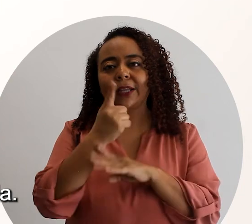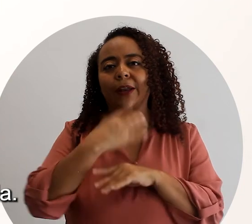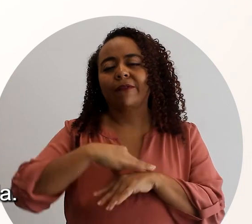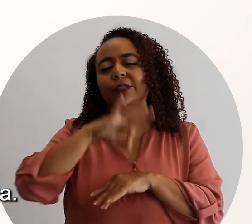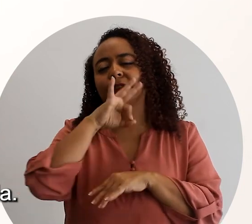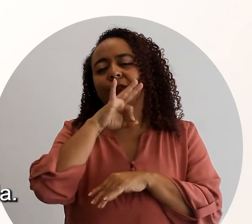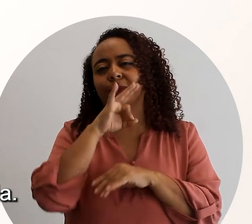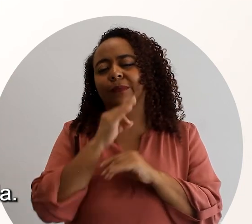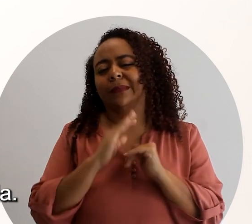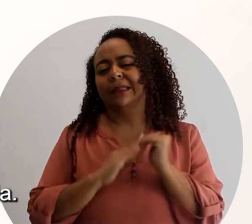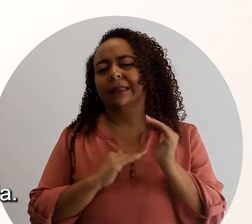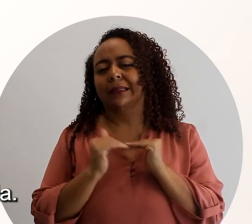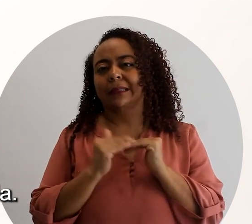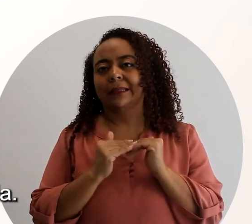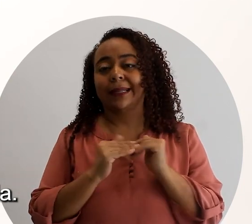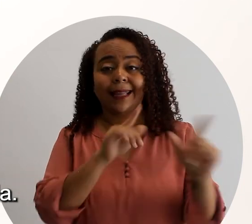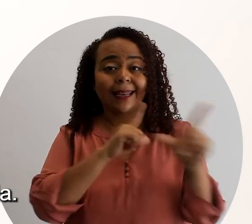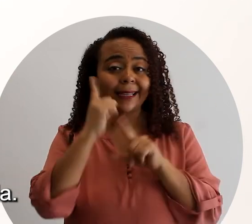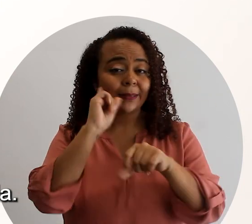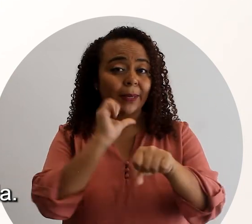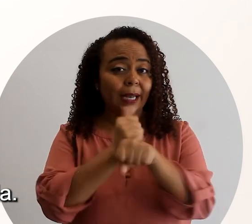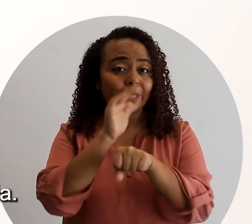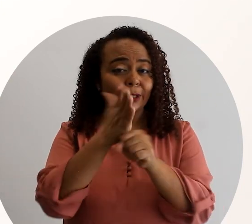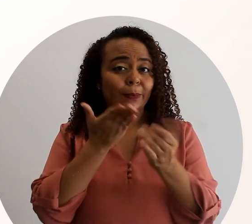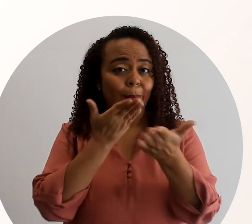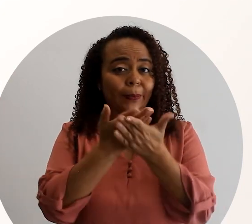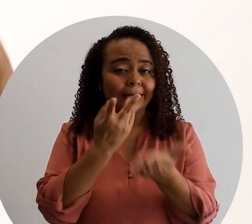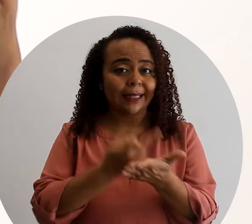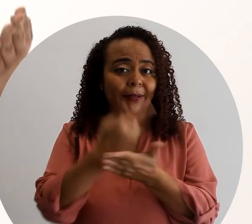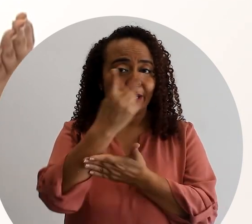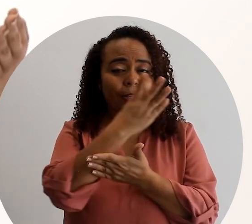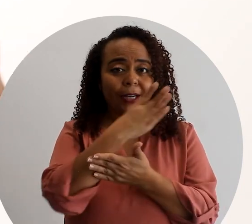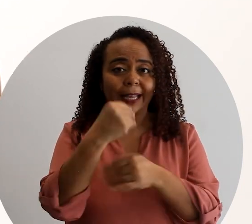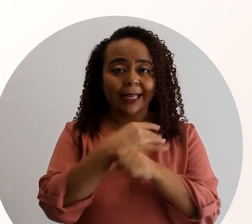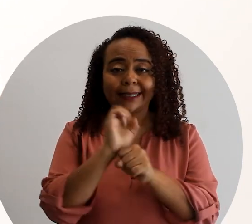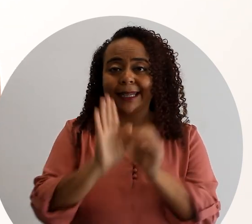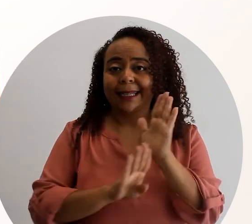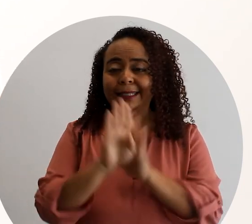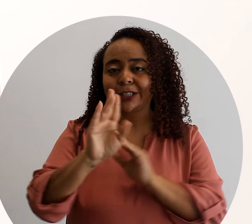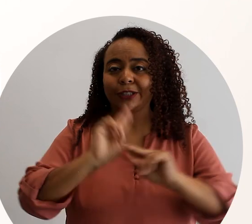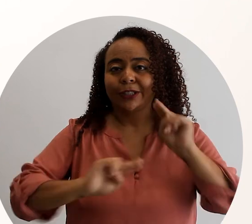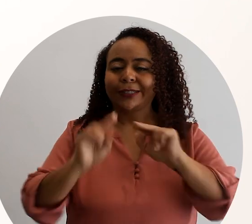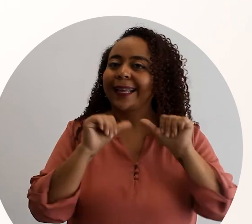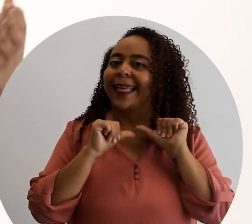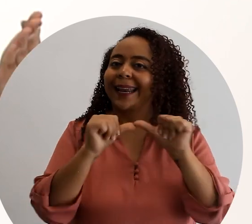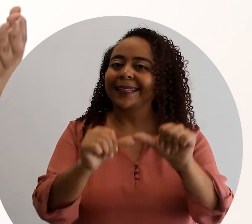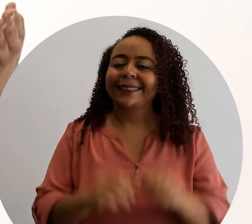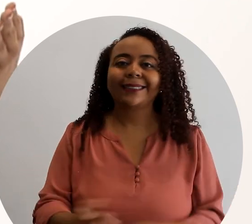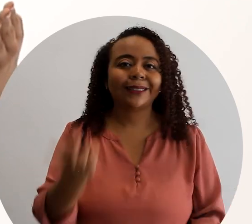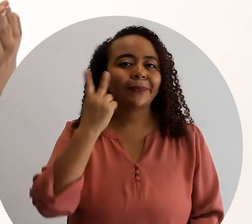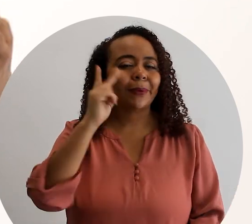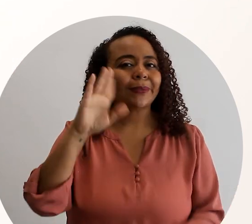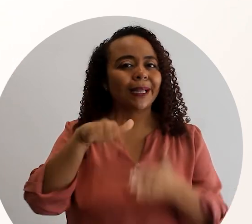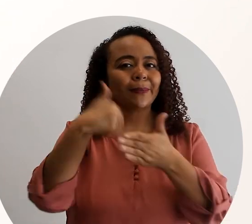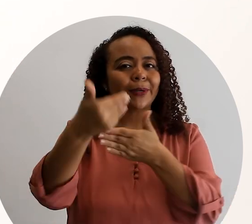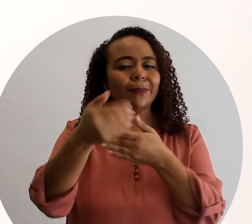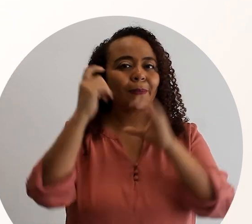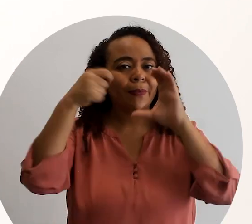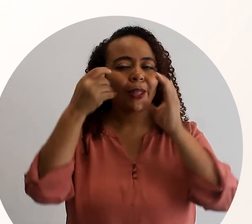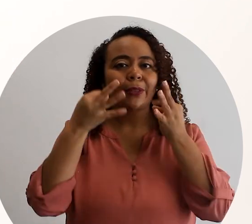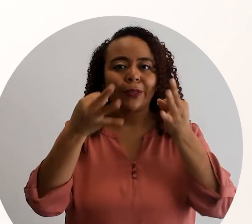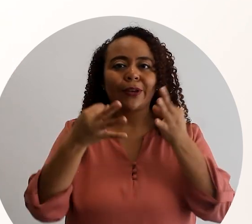a su clientela a partir de una frustración muy incómoda. ¿Listas para crear sus propuestas de valor y hacer crecer sus negocios?